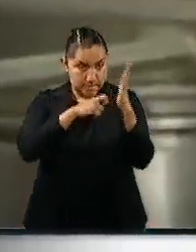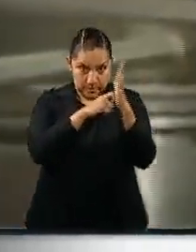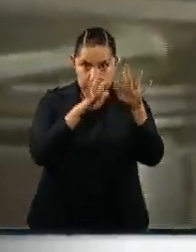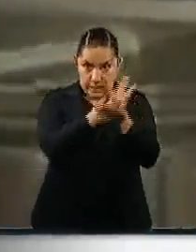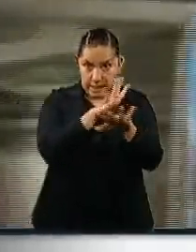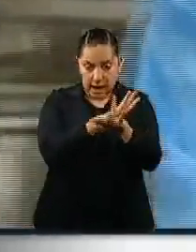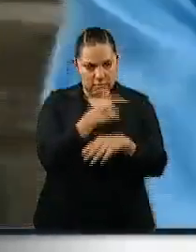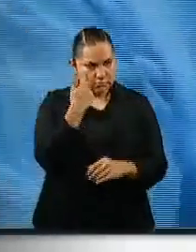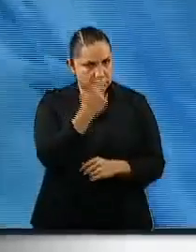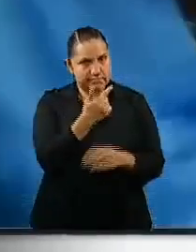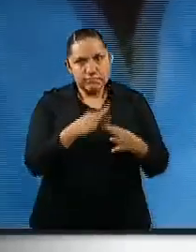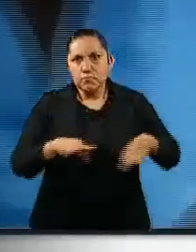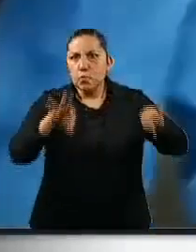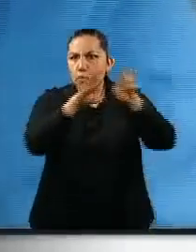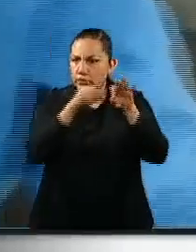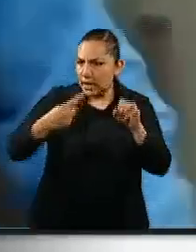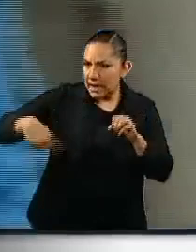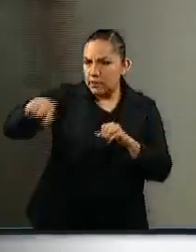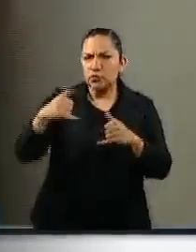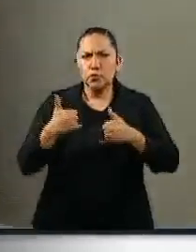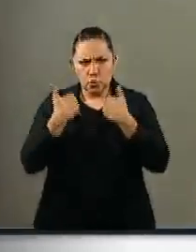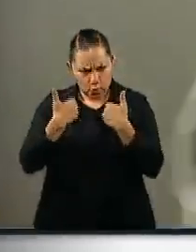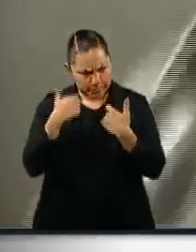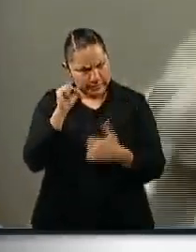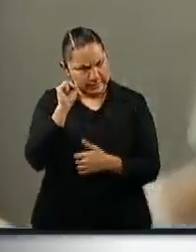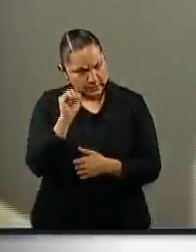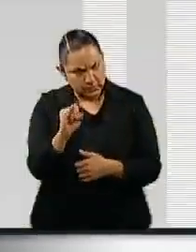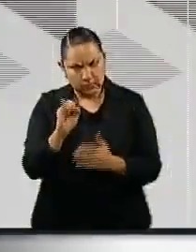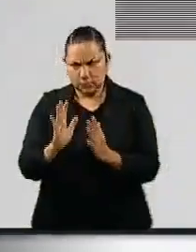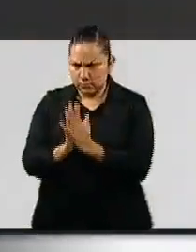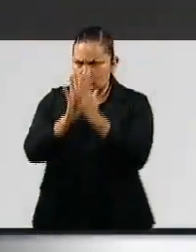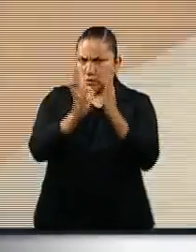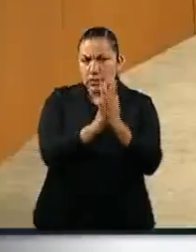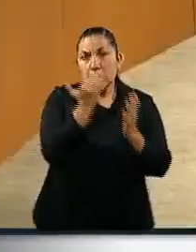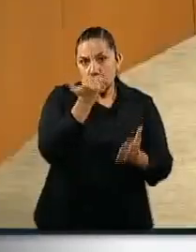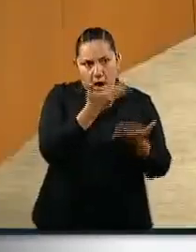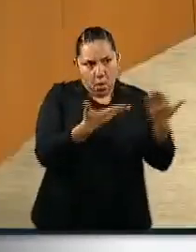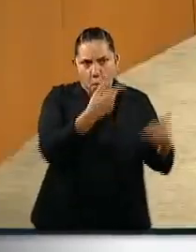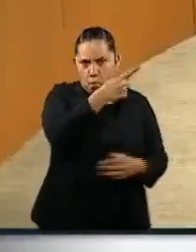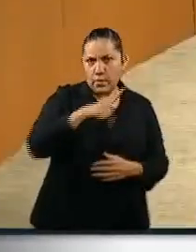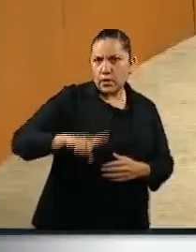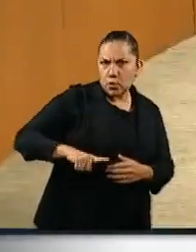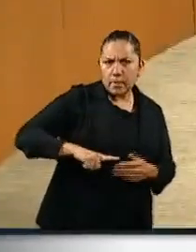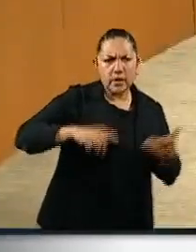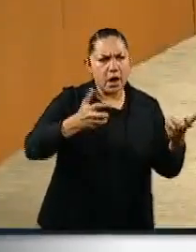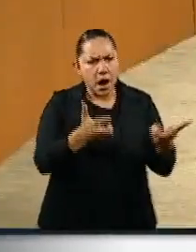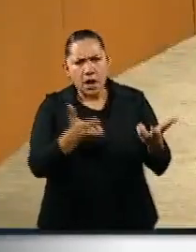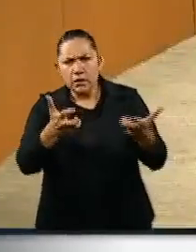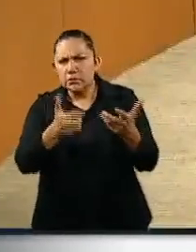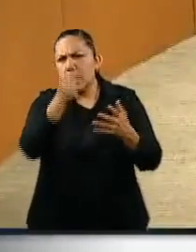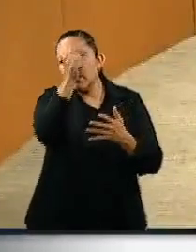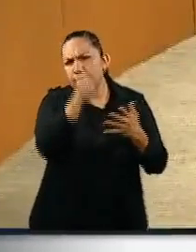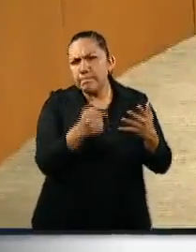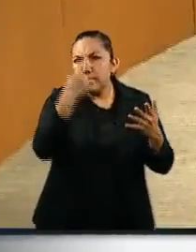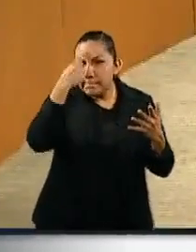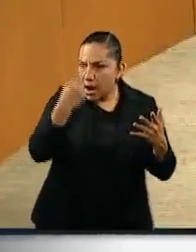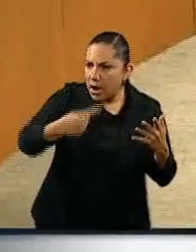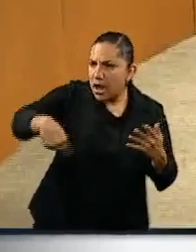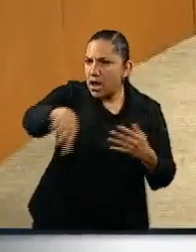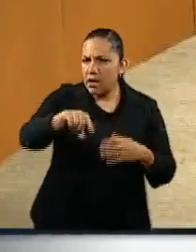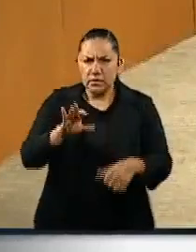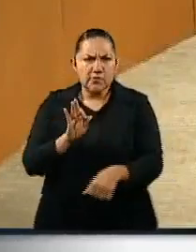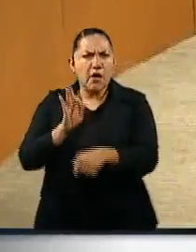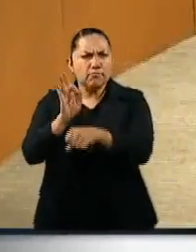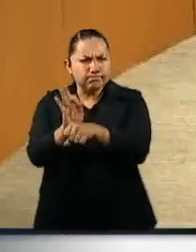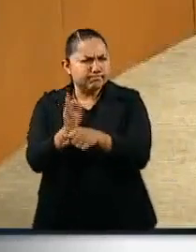y enumeró acciones del actual gobierno para apoyar al sector. Este gobierno de la Cuarta Transformación,